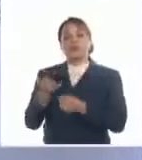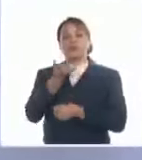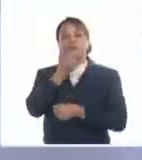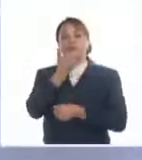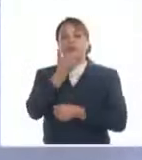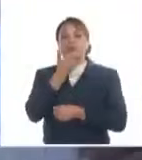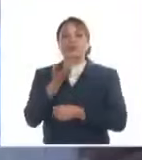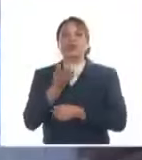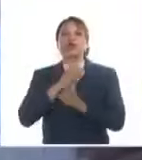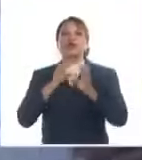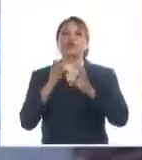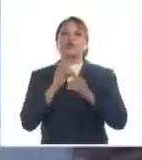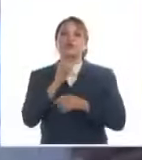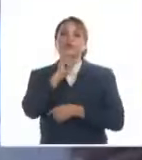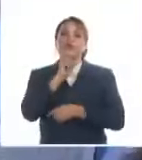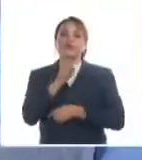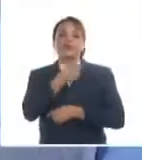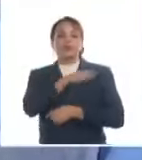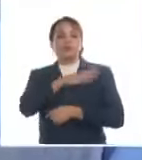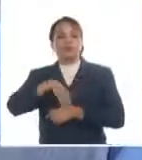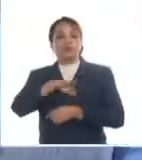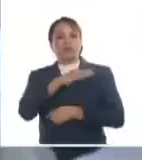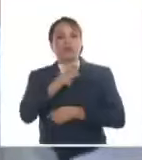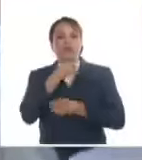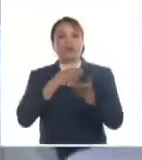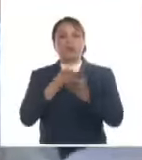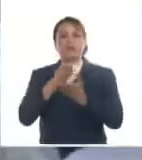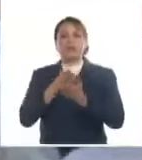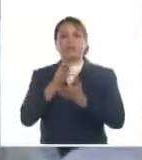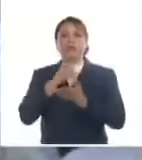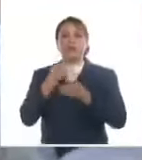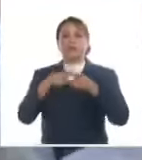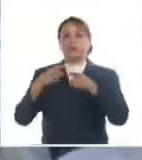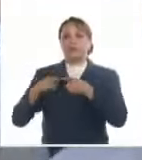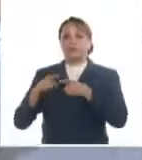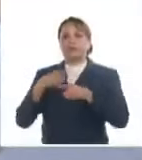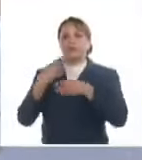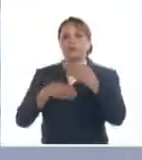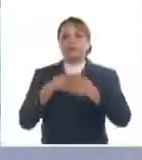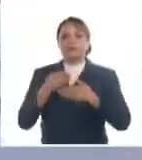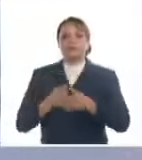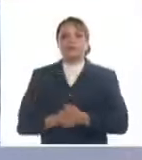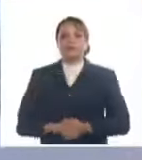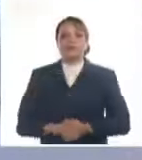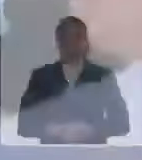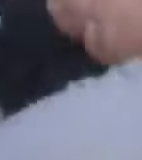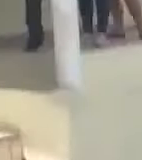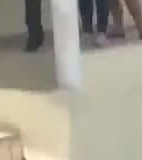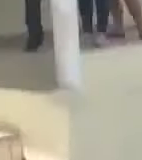mejor comunicación con el pueblo a través de los medios locales. Abdiel Bermúdez Bermúdez, Canal Cubano de Noticias. ¡Gracias!